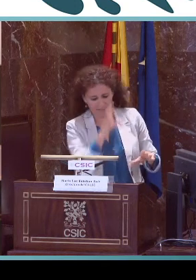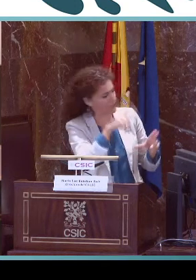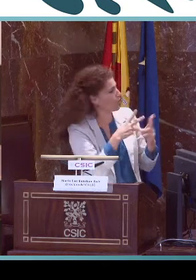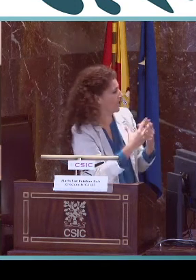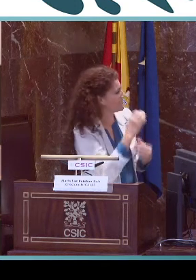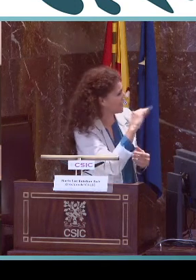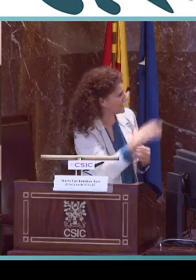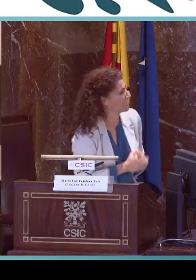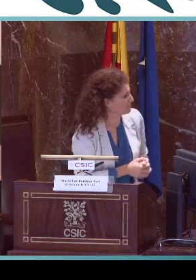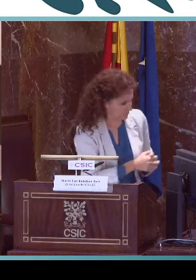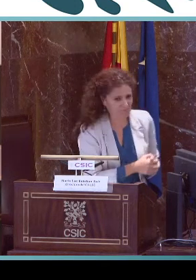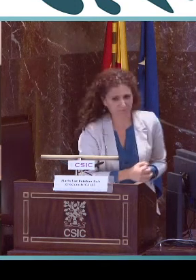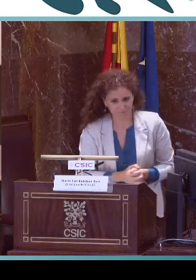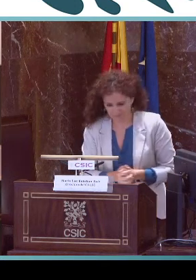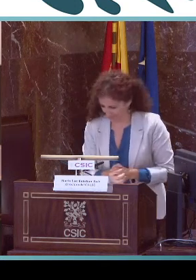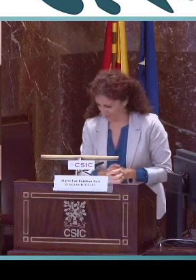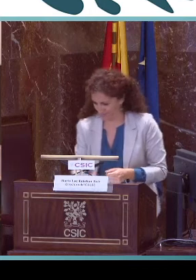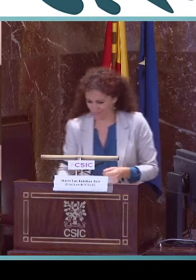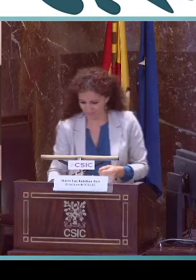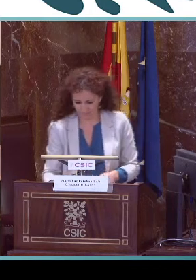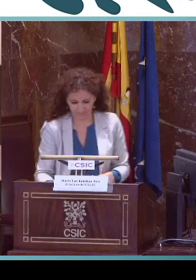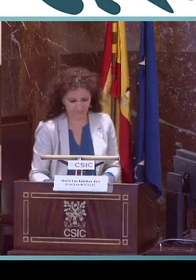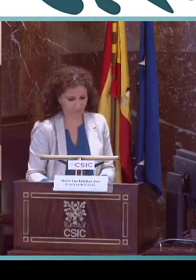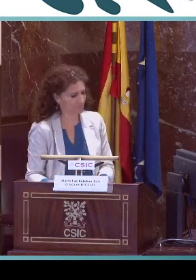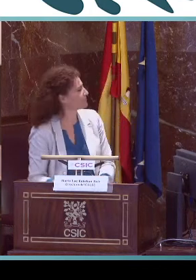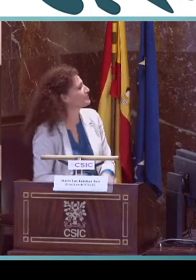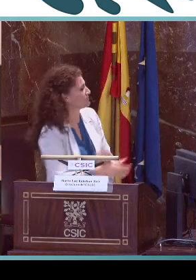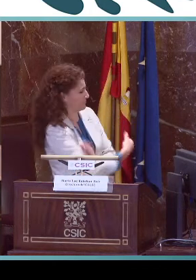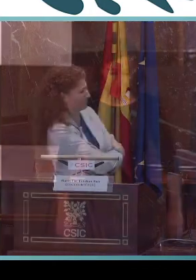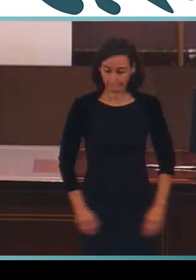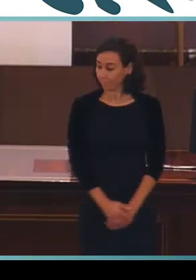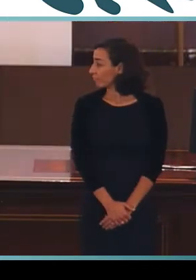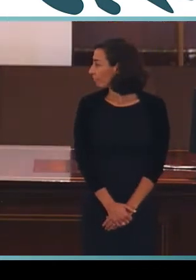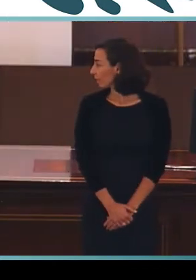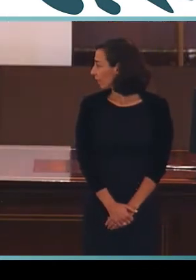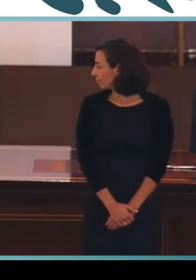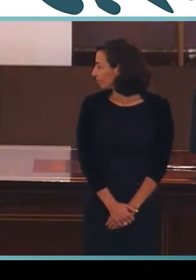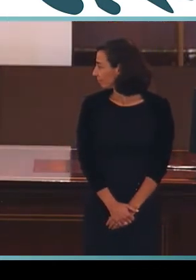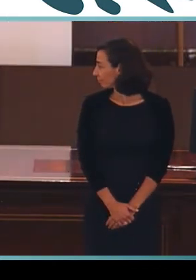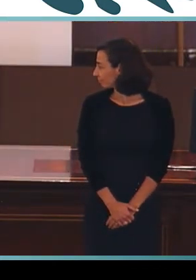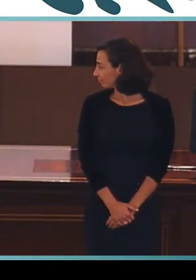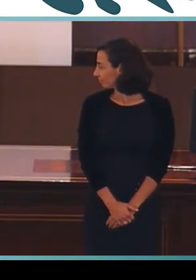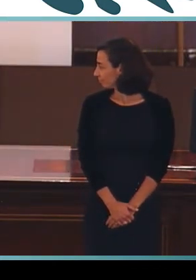signos española. En primer lugar, le cedo la palabra a don José Antonio Berenguer.